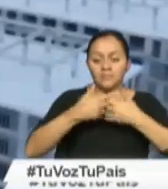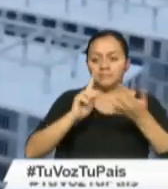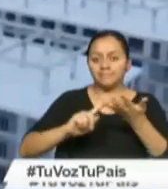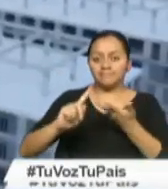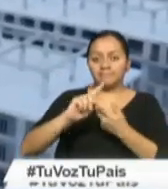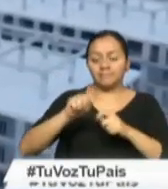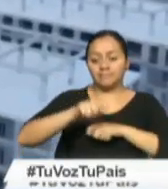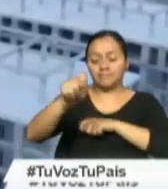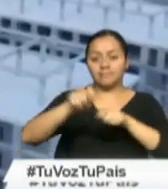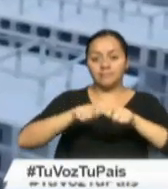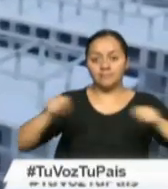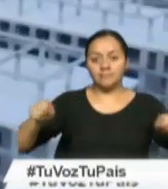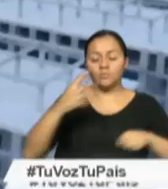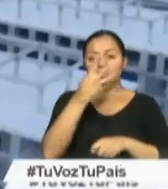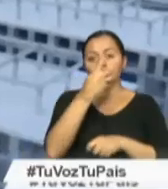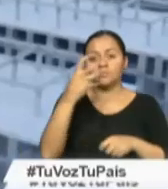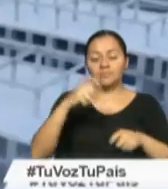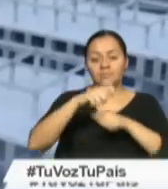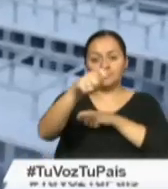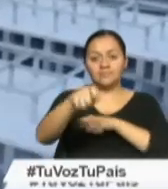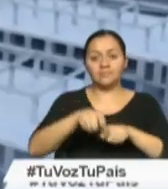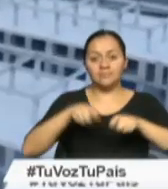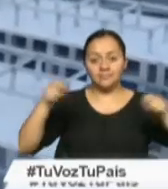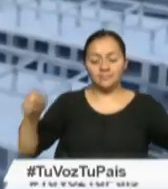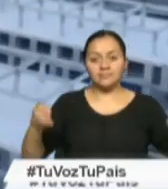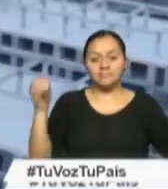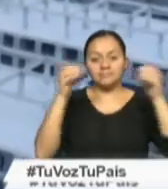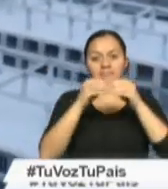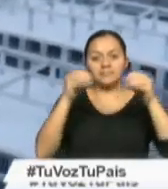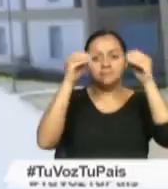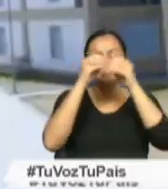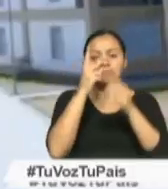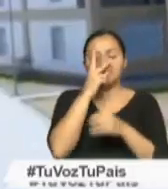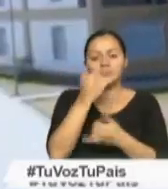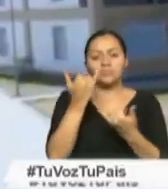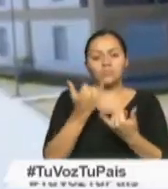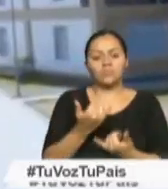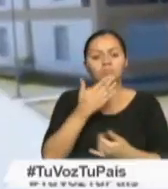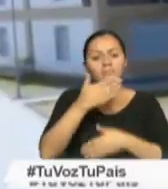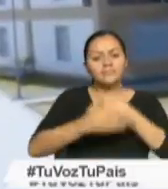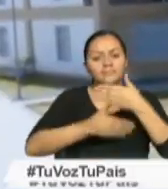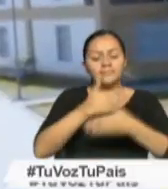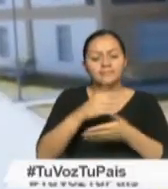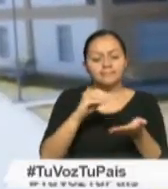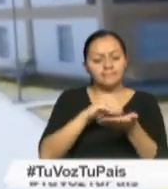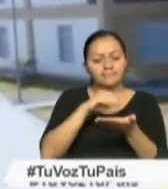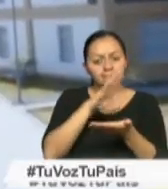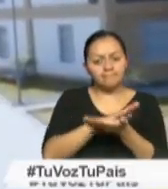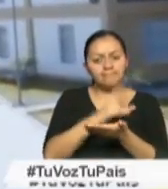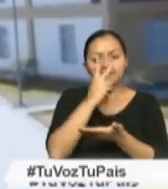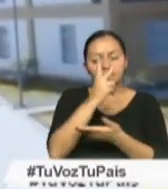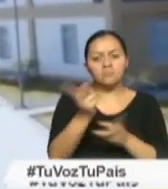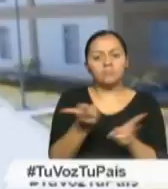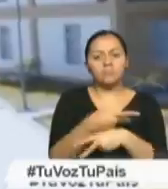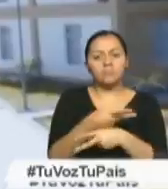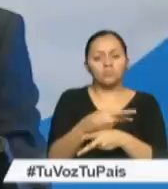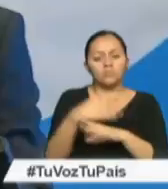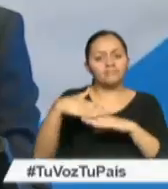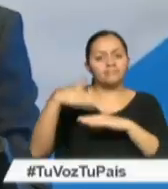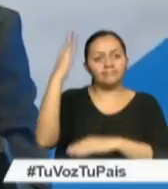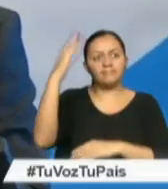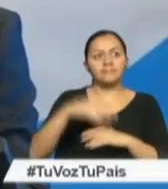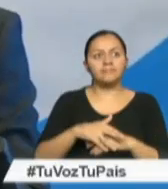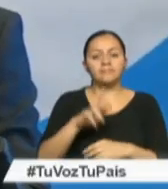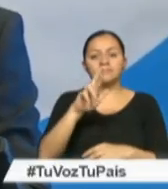extensión de 400 hectáreas y generará alrededor de 5 mil empleos directos y 12 mil indirectos en su producción máxima